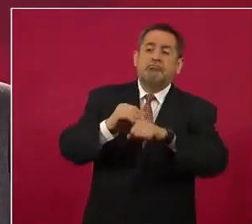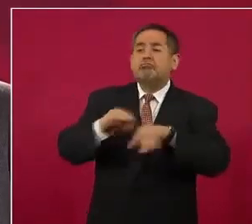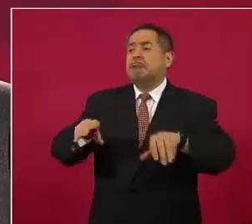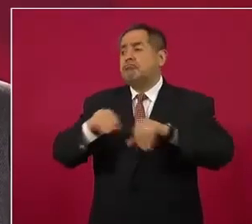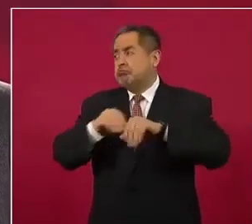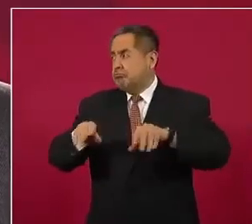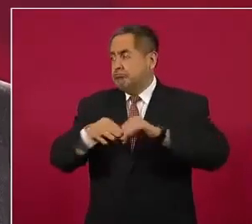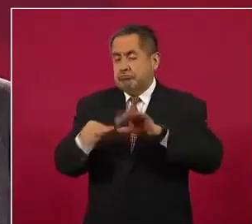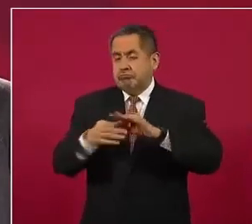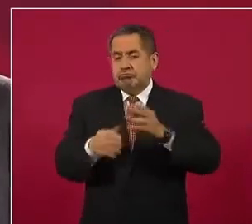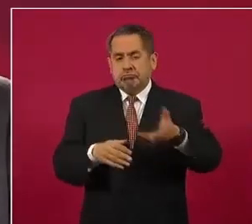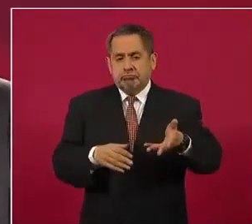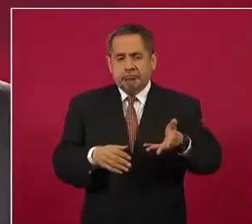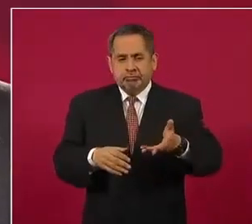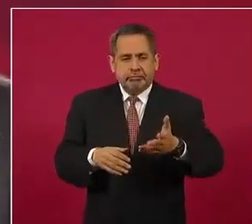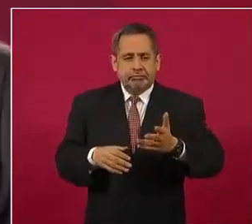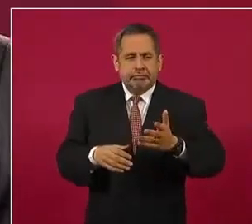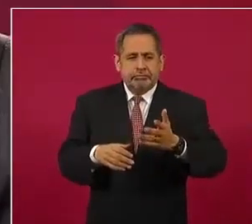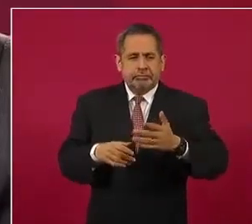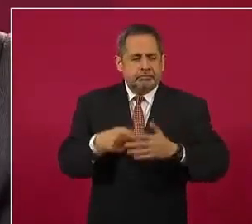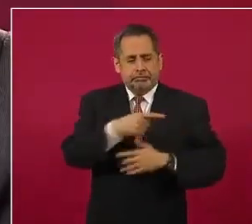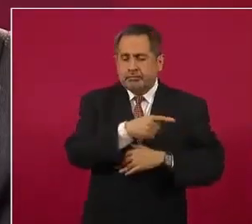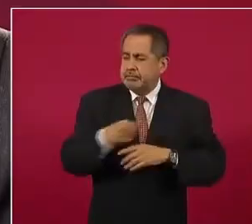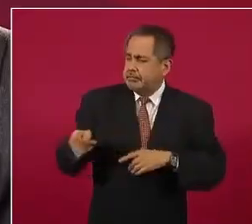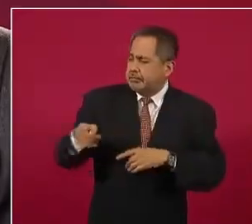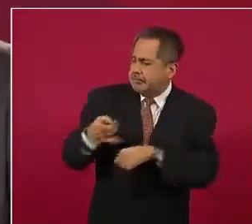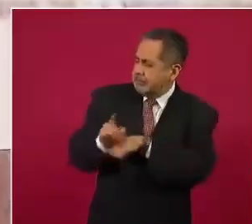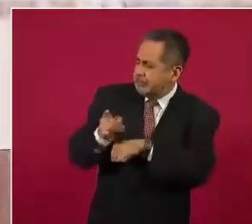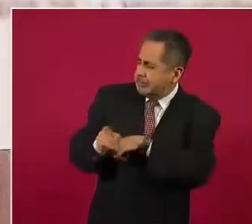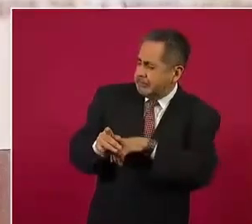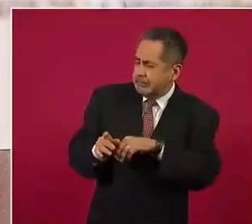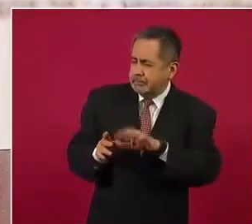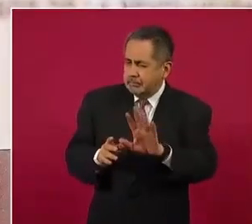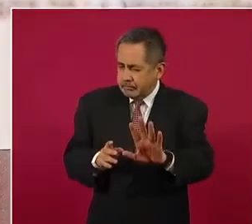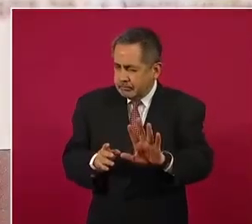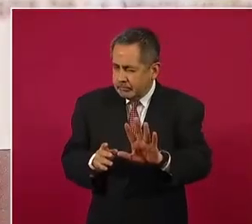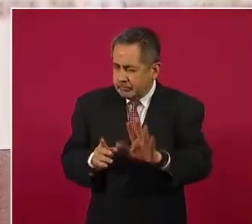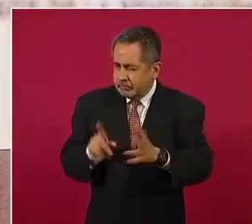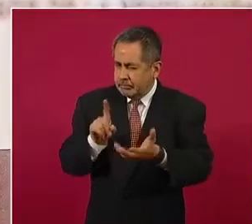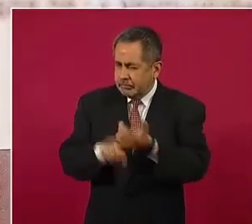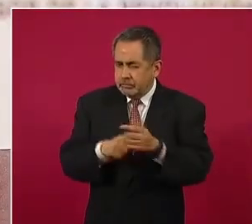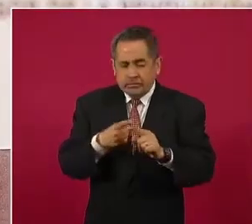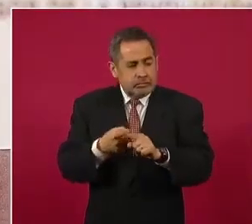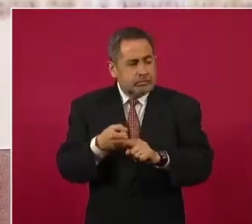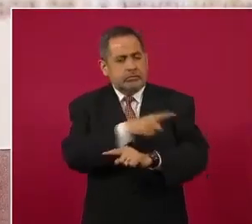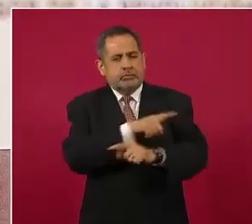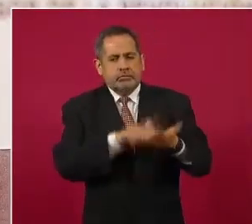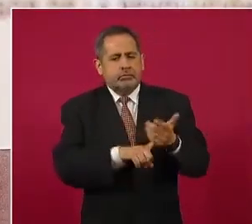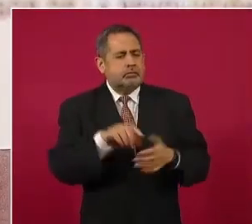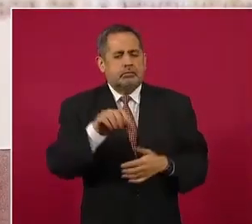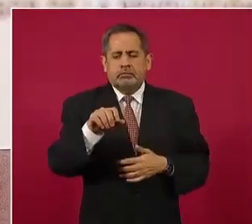sobre irregularidades, pero yo preguntaría, ¿desde que existe